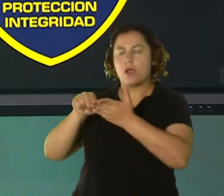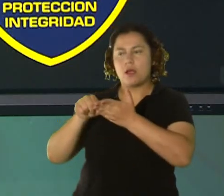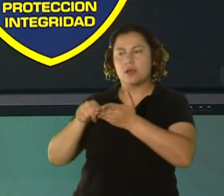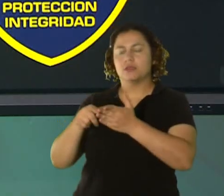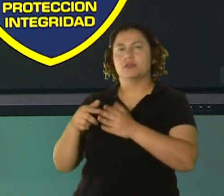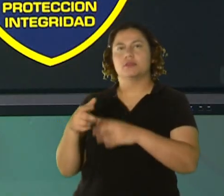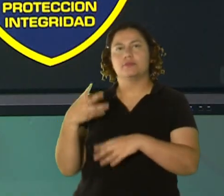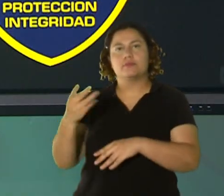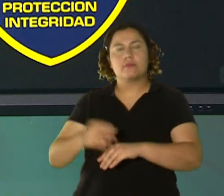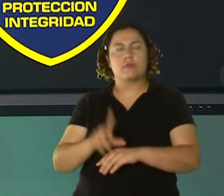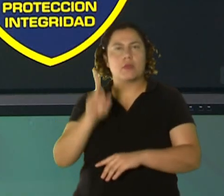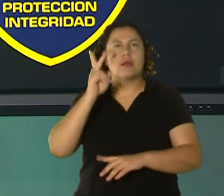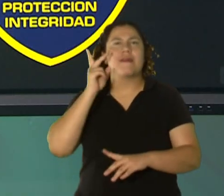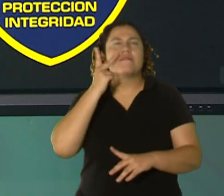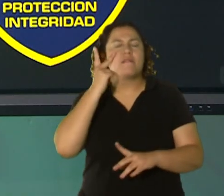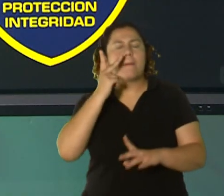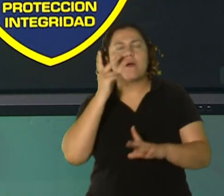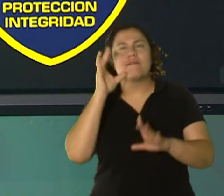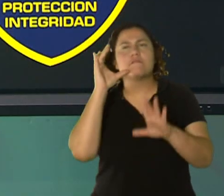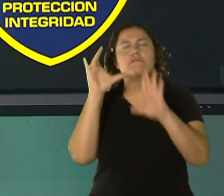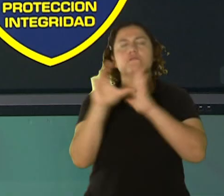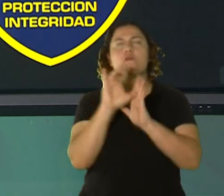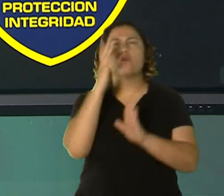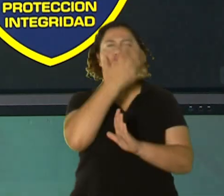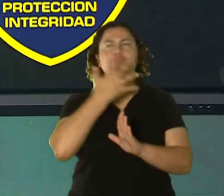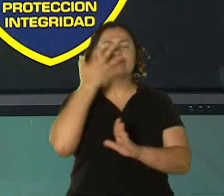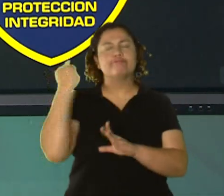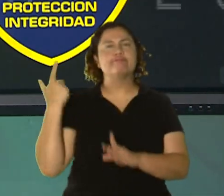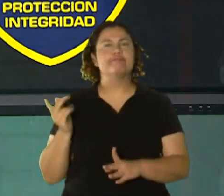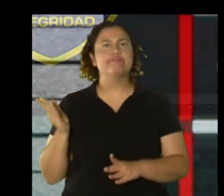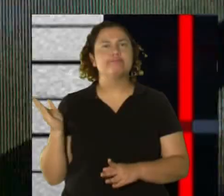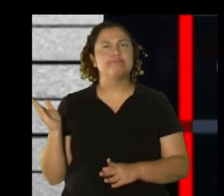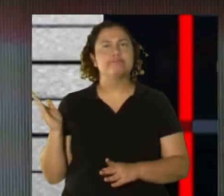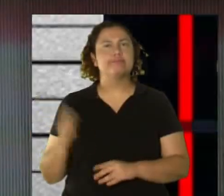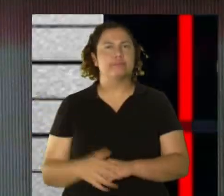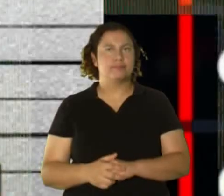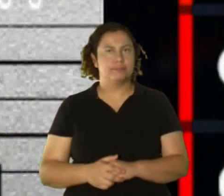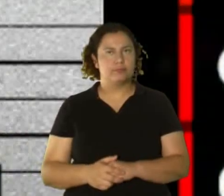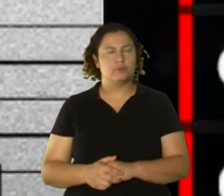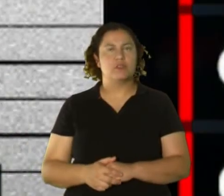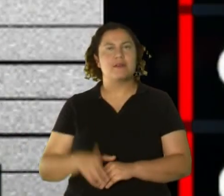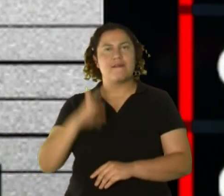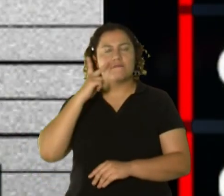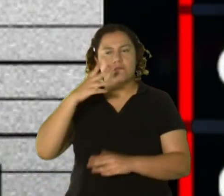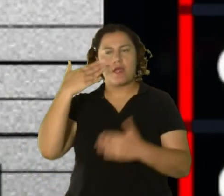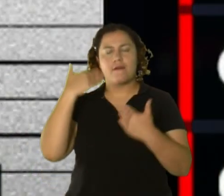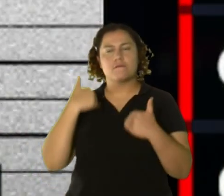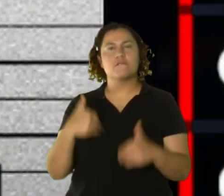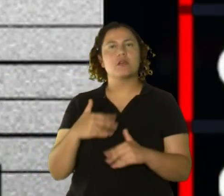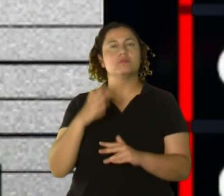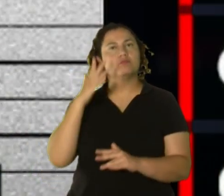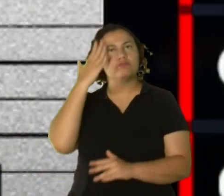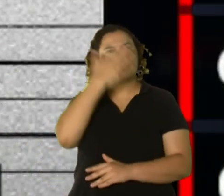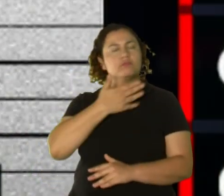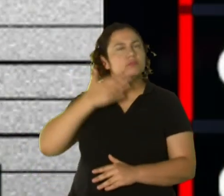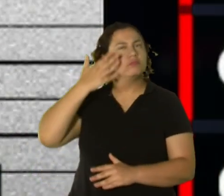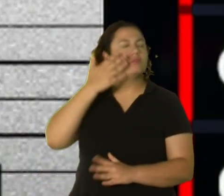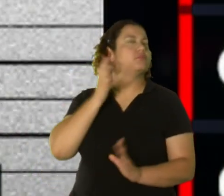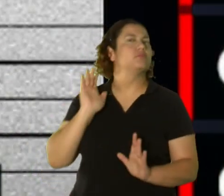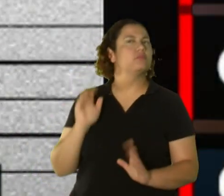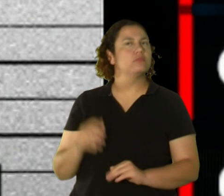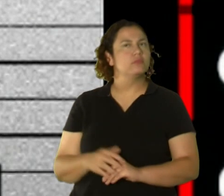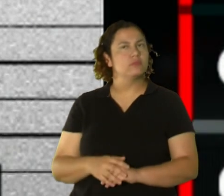Vean ustedes a Ismael, vamos a ver a Ismael para que vean su aspecto físico. Vean ustedes bien a este muchacho,